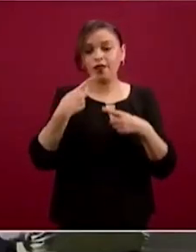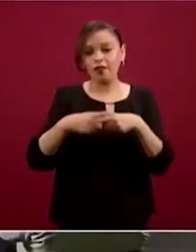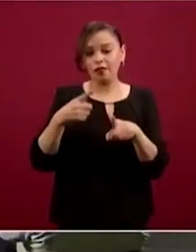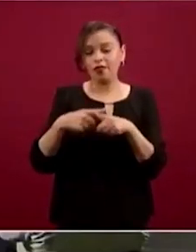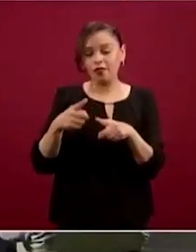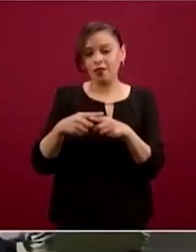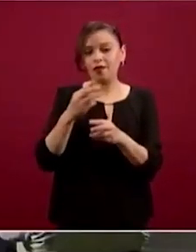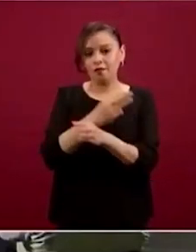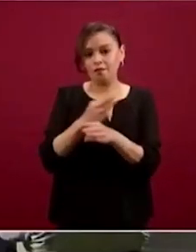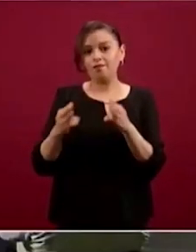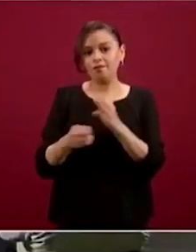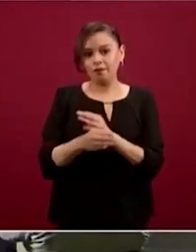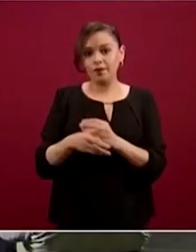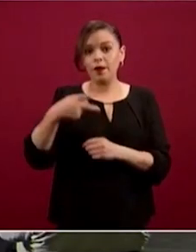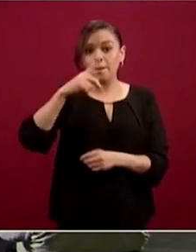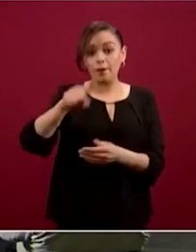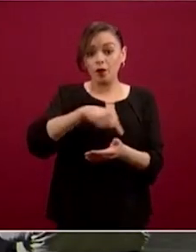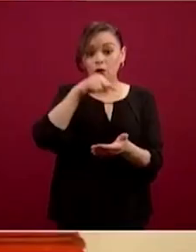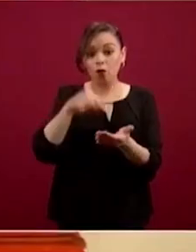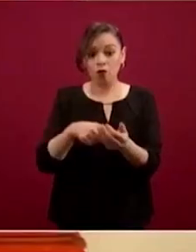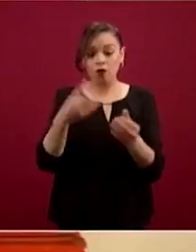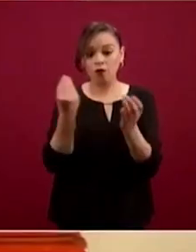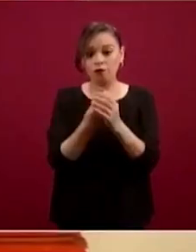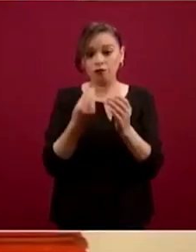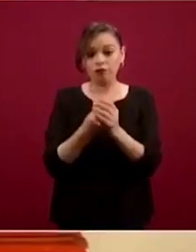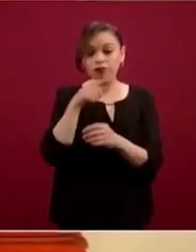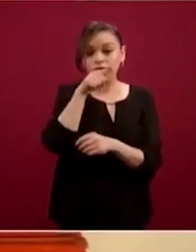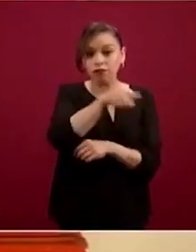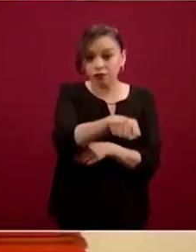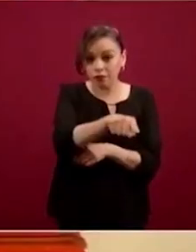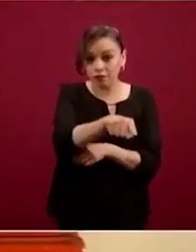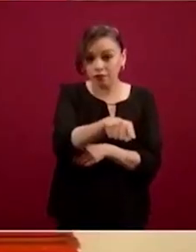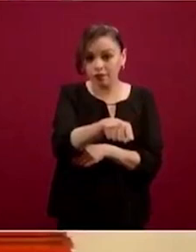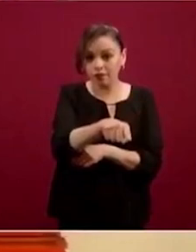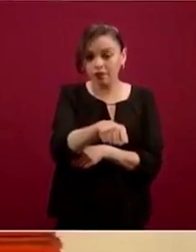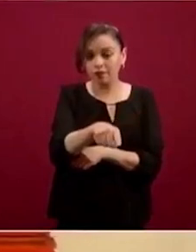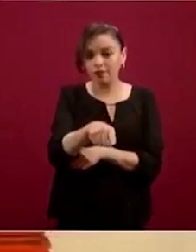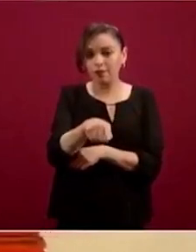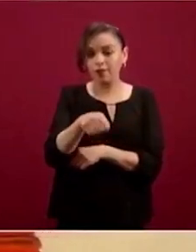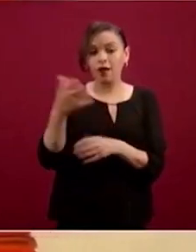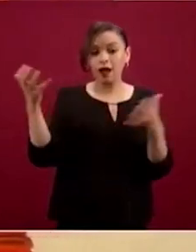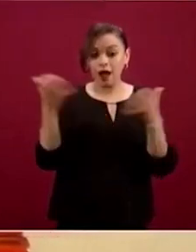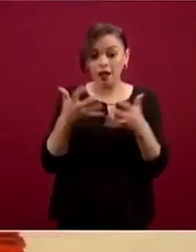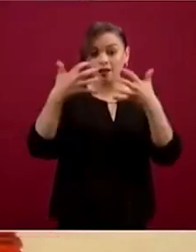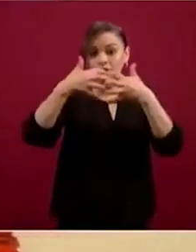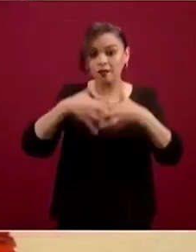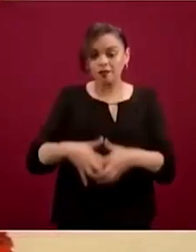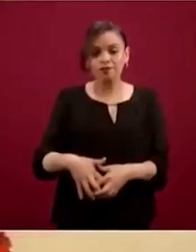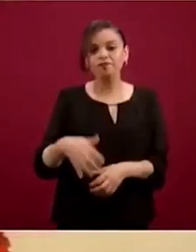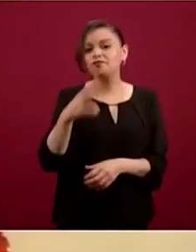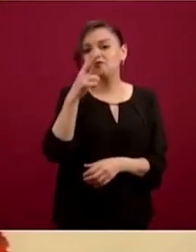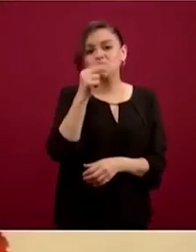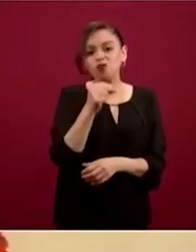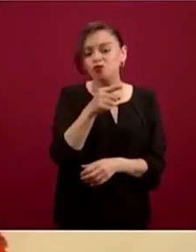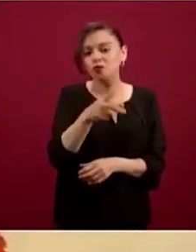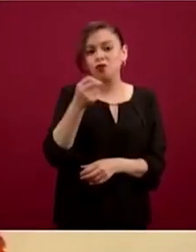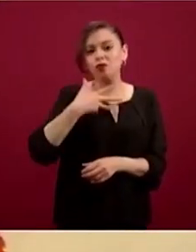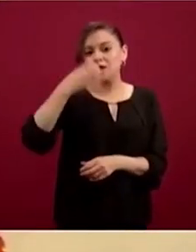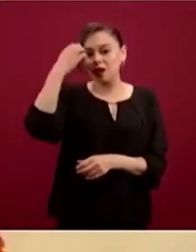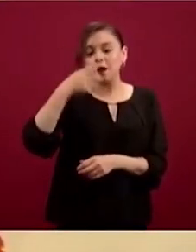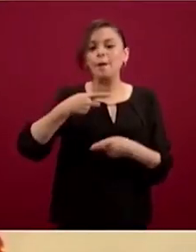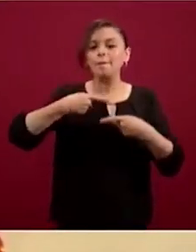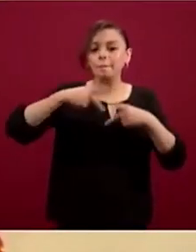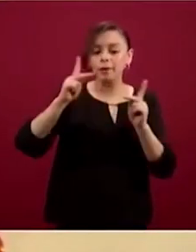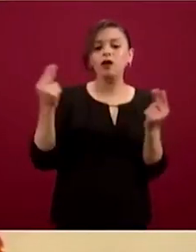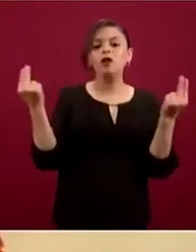plantas que no se dedican a este tipo de ensamblaje tienen que ser también certificadas. Sin embargo, las tenemos